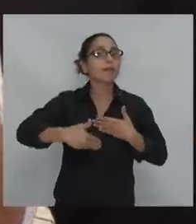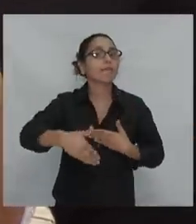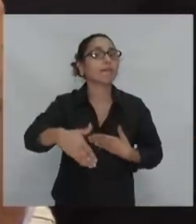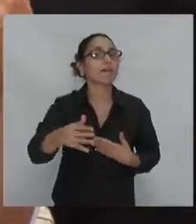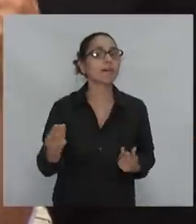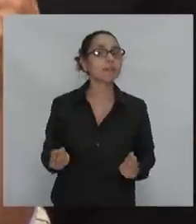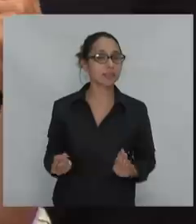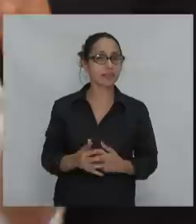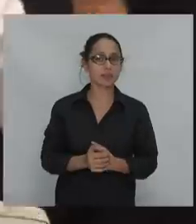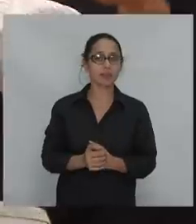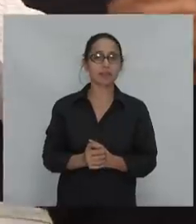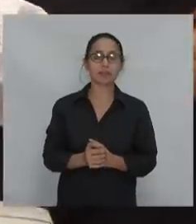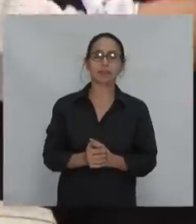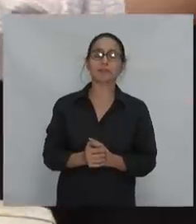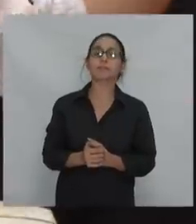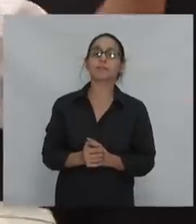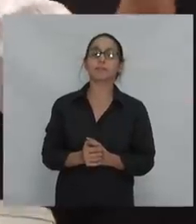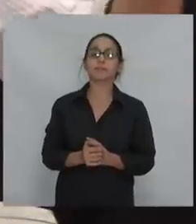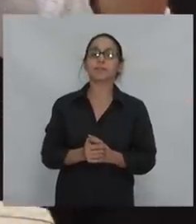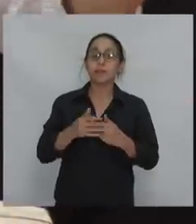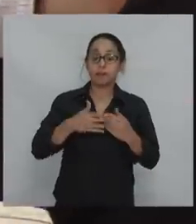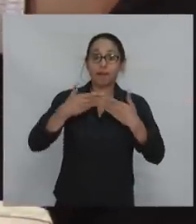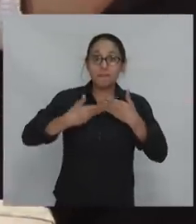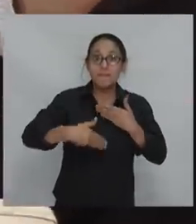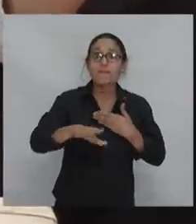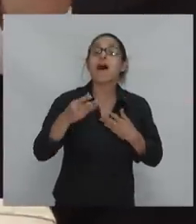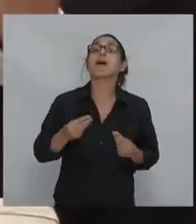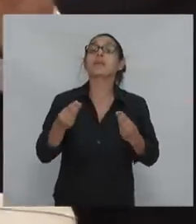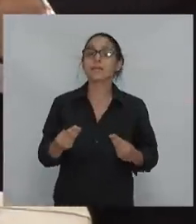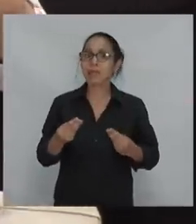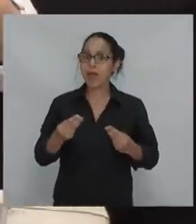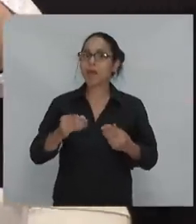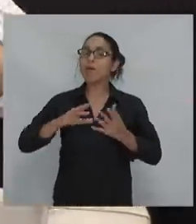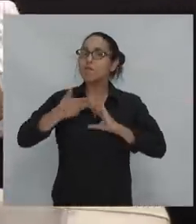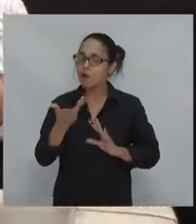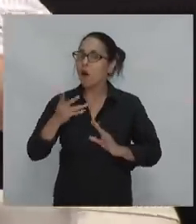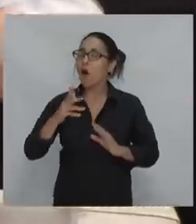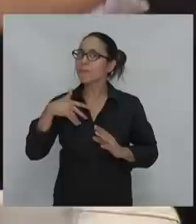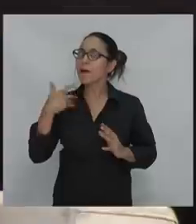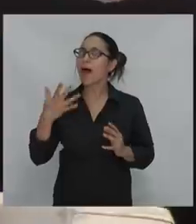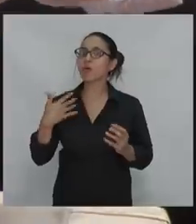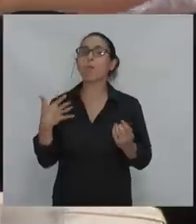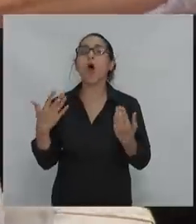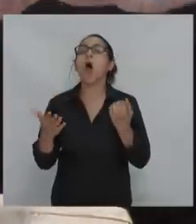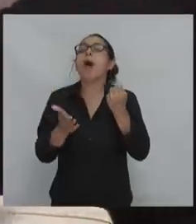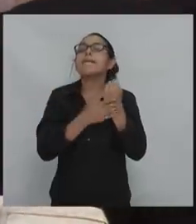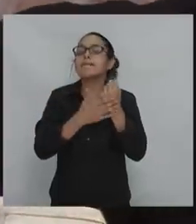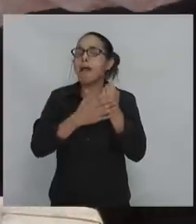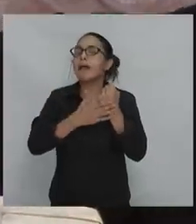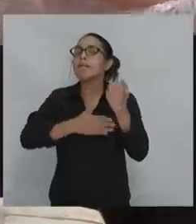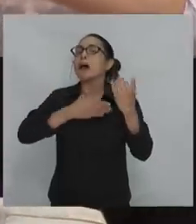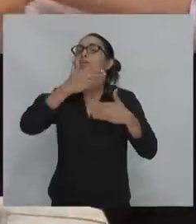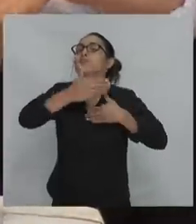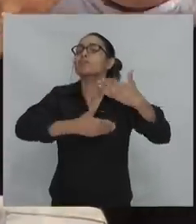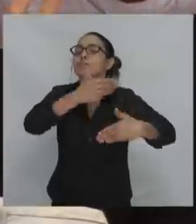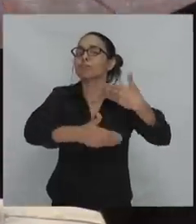Estamos ante el inicio de un largo repliegue del progresismo latinoamericano que va a dar lugar a